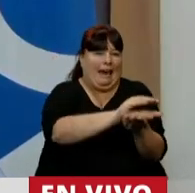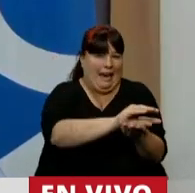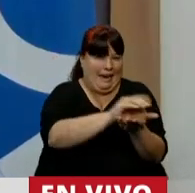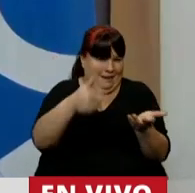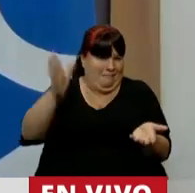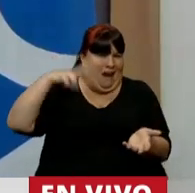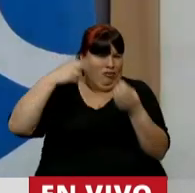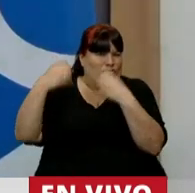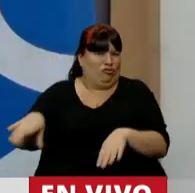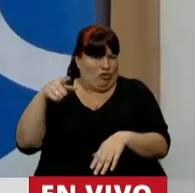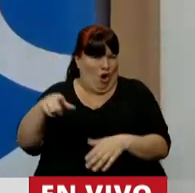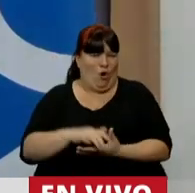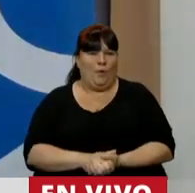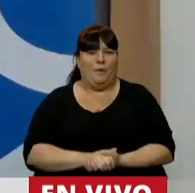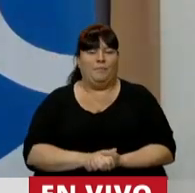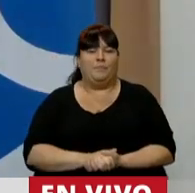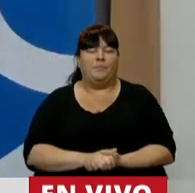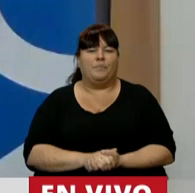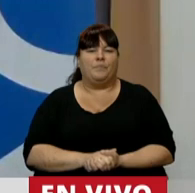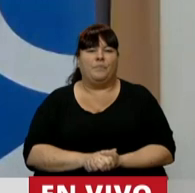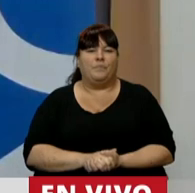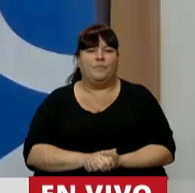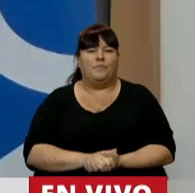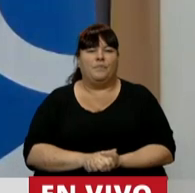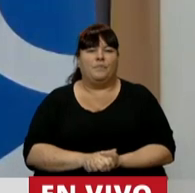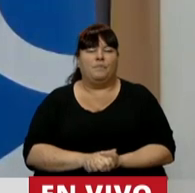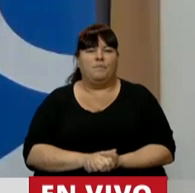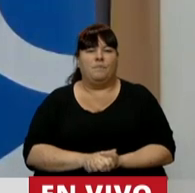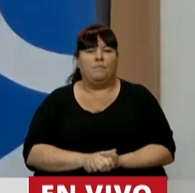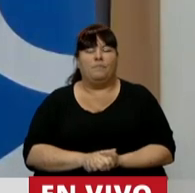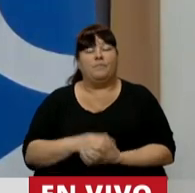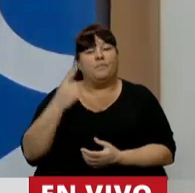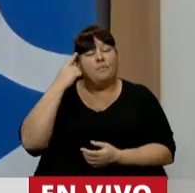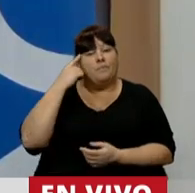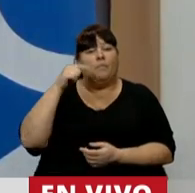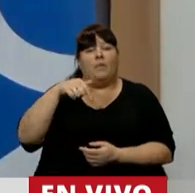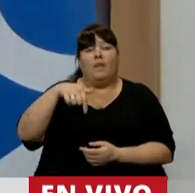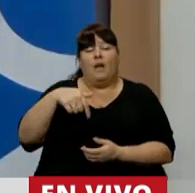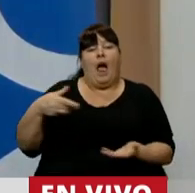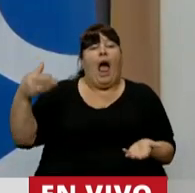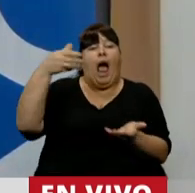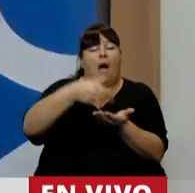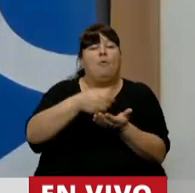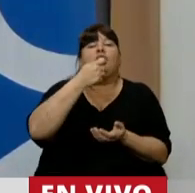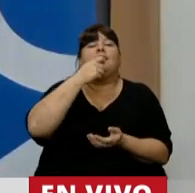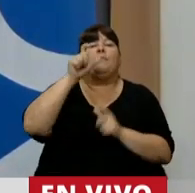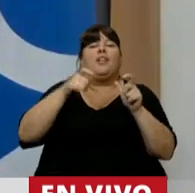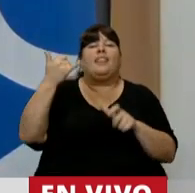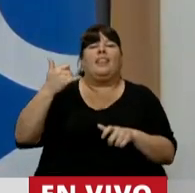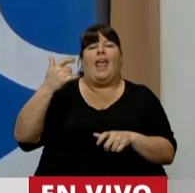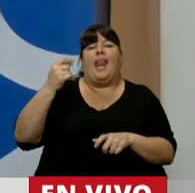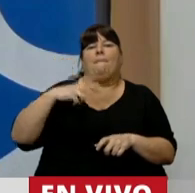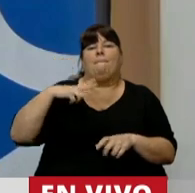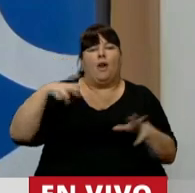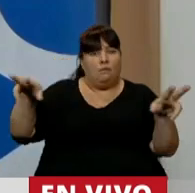aporte que les correspondería según la escala. Está previsto que aporten quienes tienen ingresos